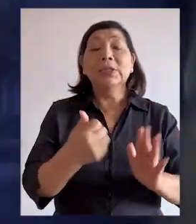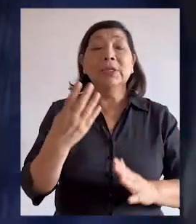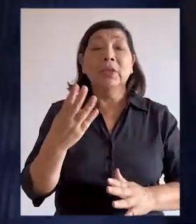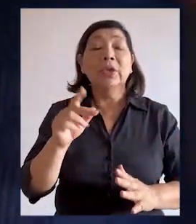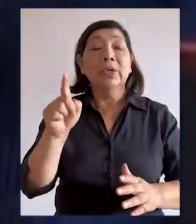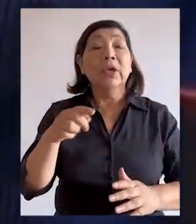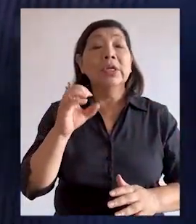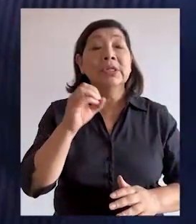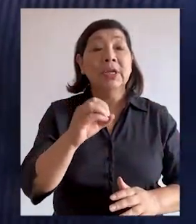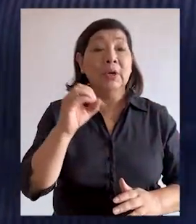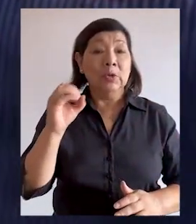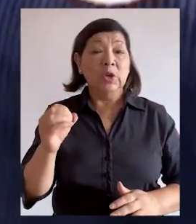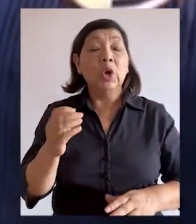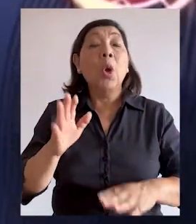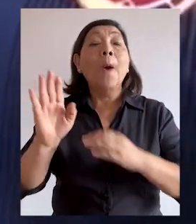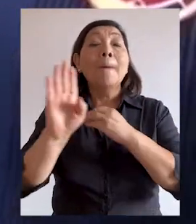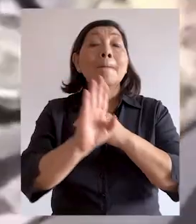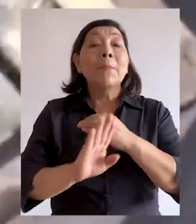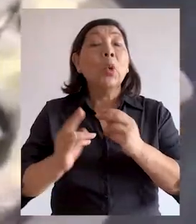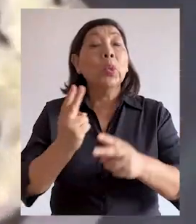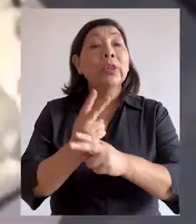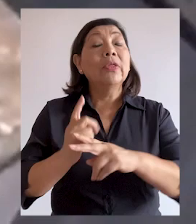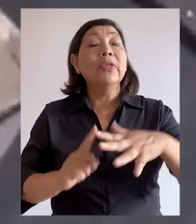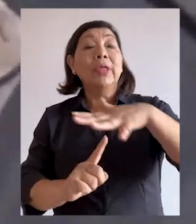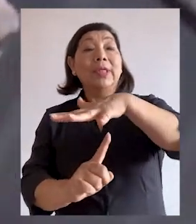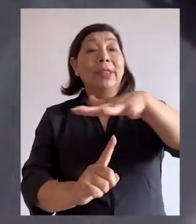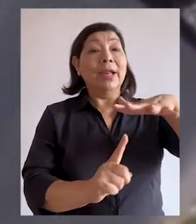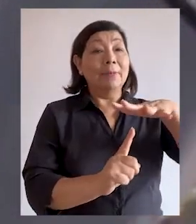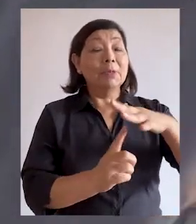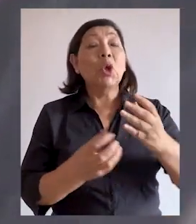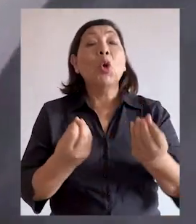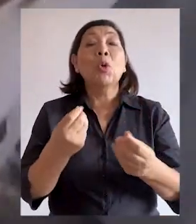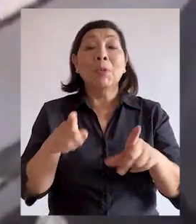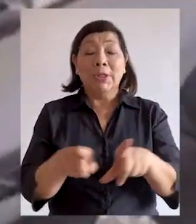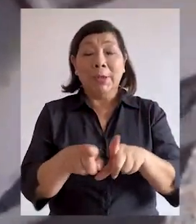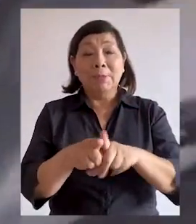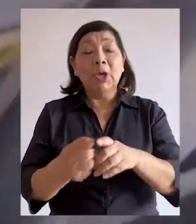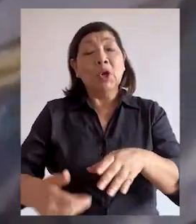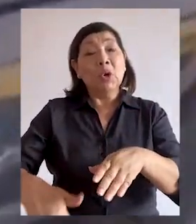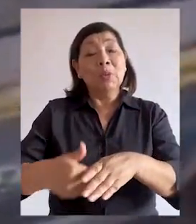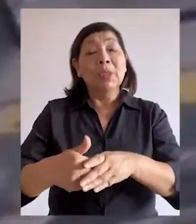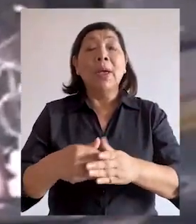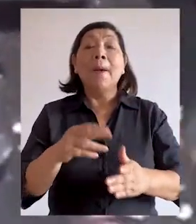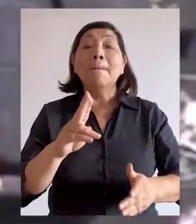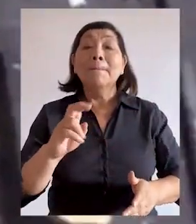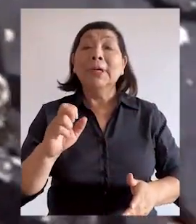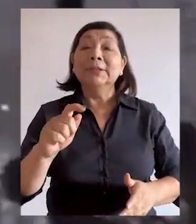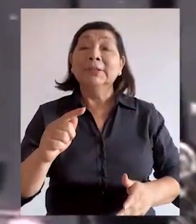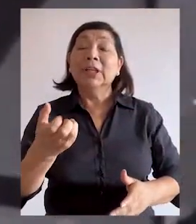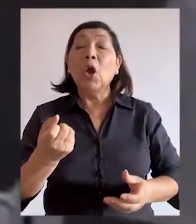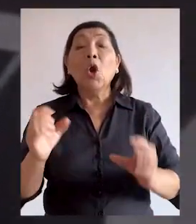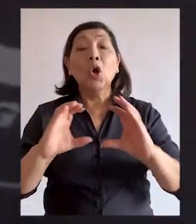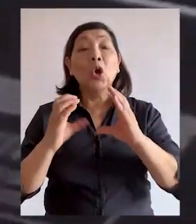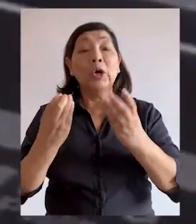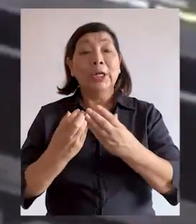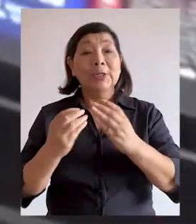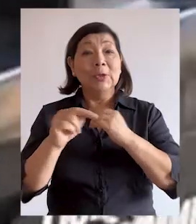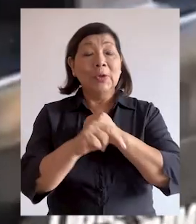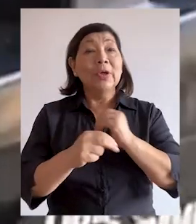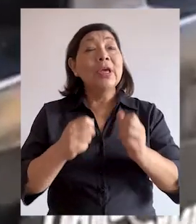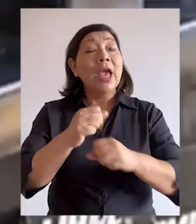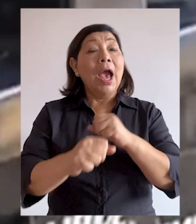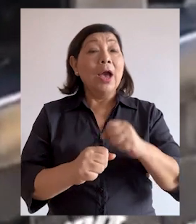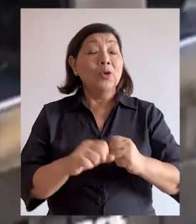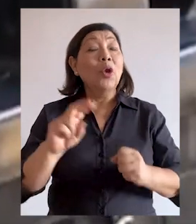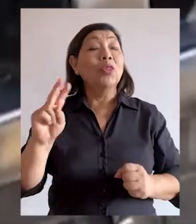64-00 sobre protección del medio ambiente, así también como el Convenio de Basilea, ratificado por el Congreso Nacional